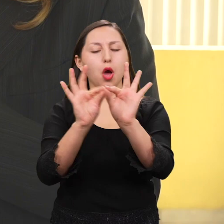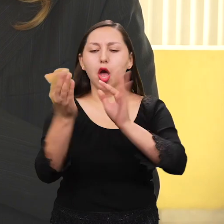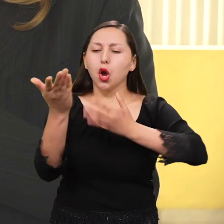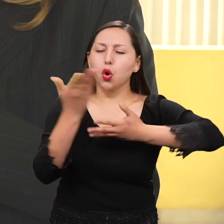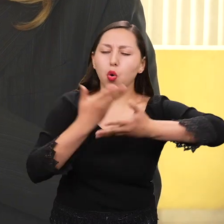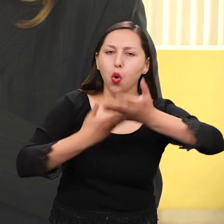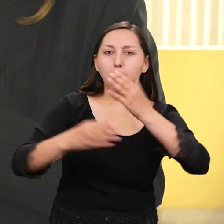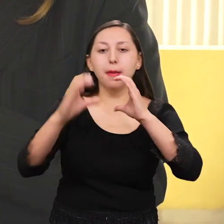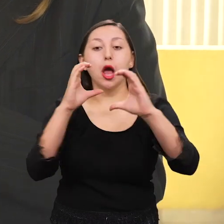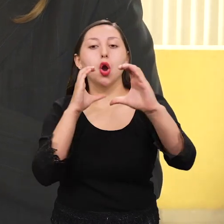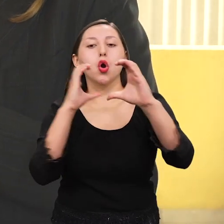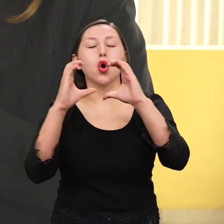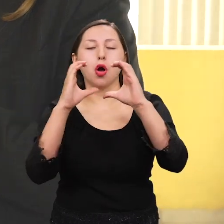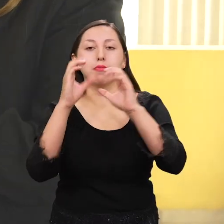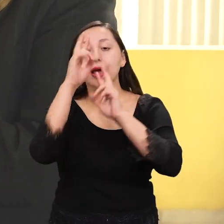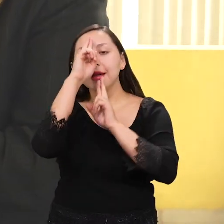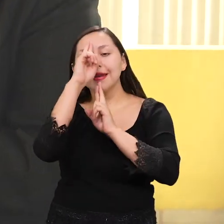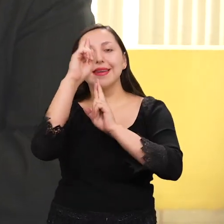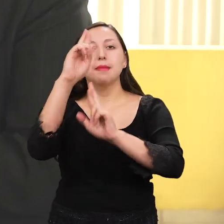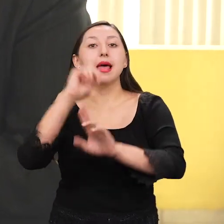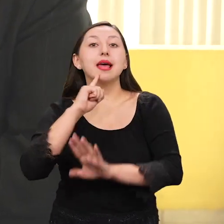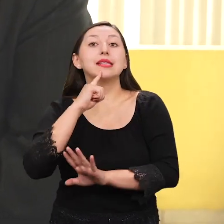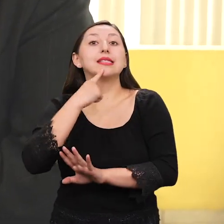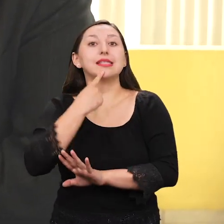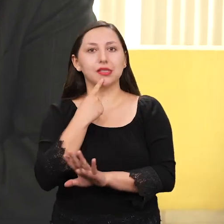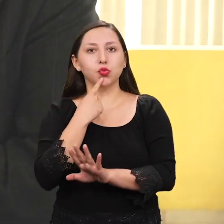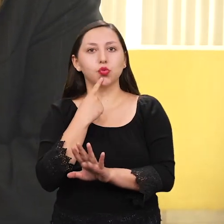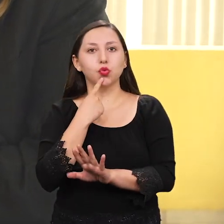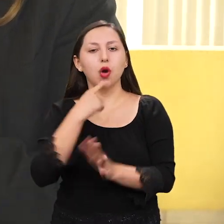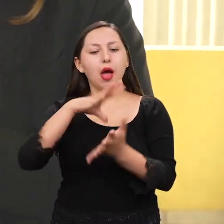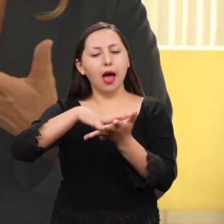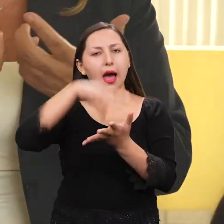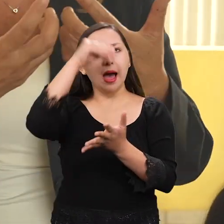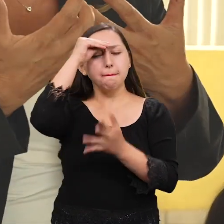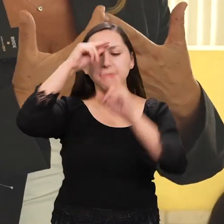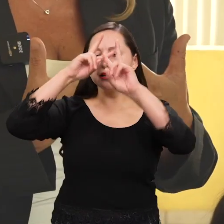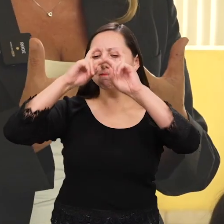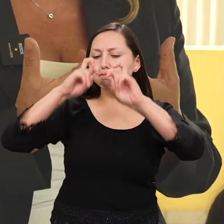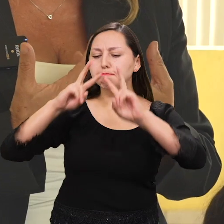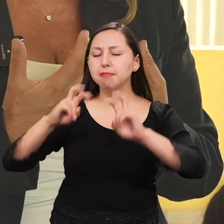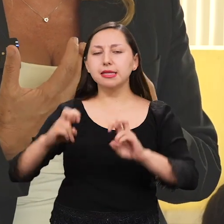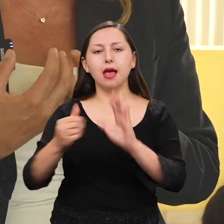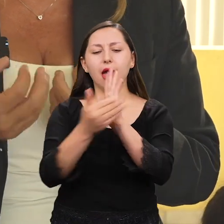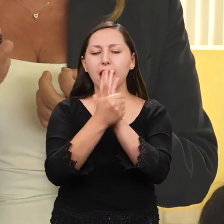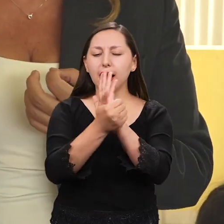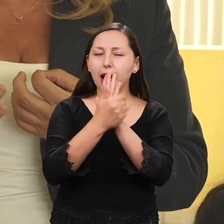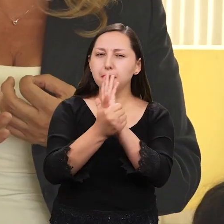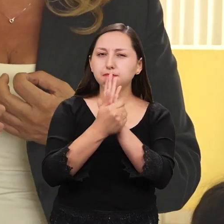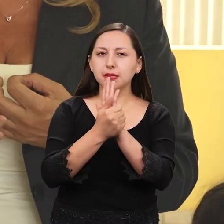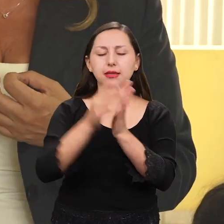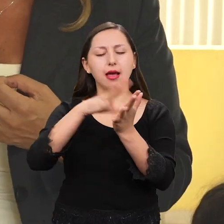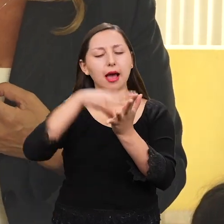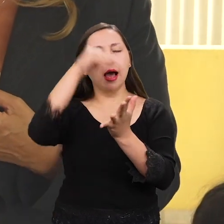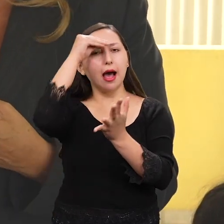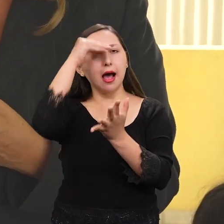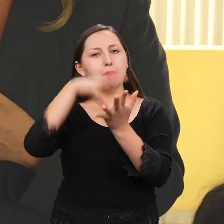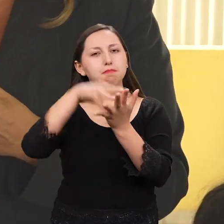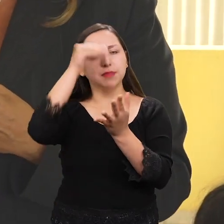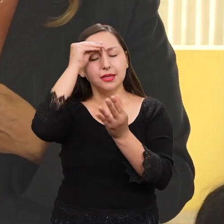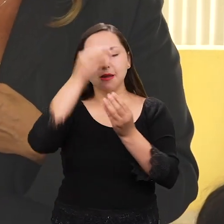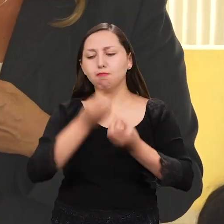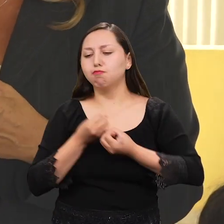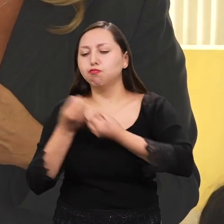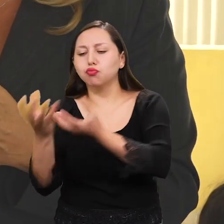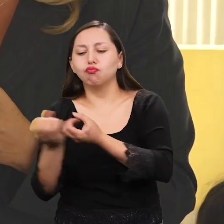la comunidad sorda y surgiendo. ¿Qué necesidades tiene la comunidad? ¿Cómo tú puedes ser realmente un fuente oportuno